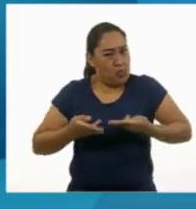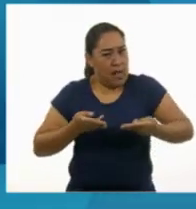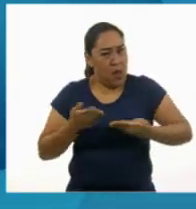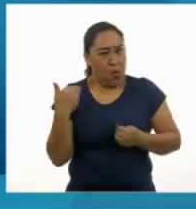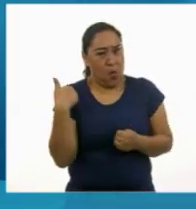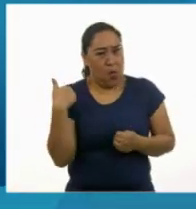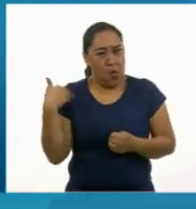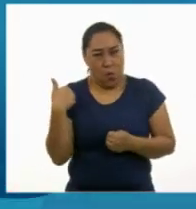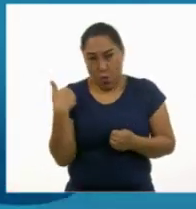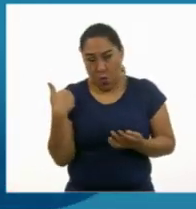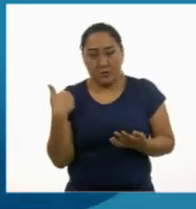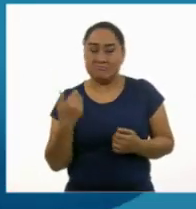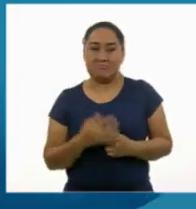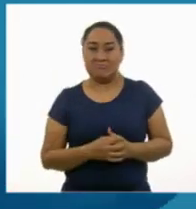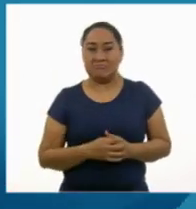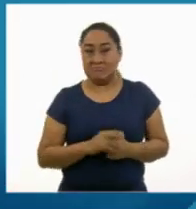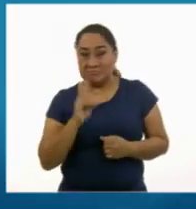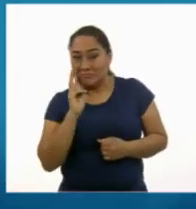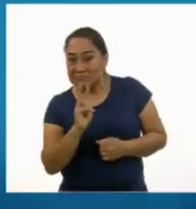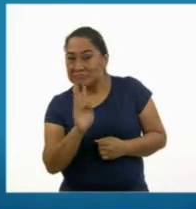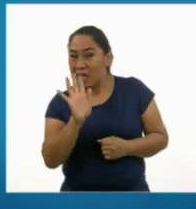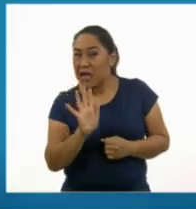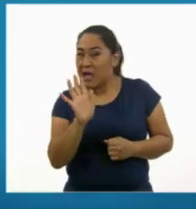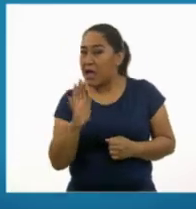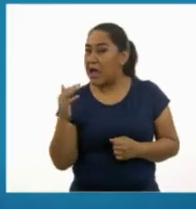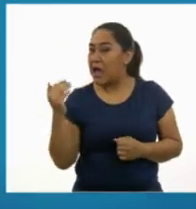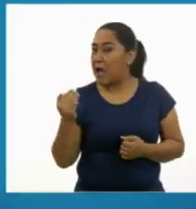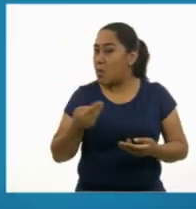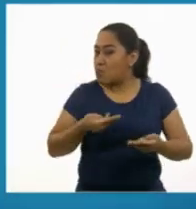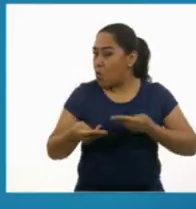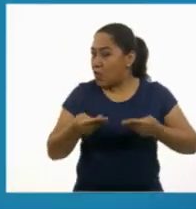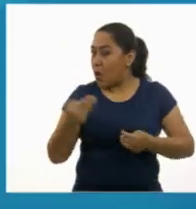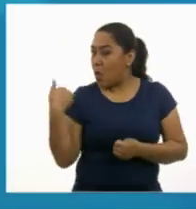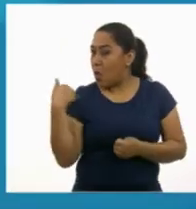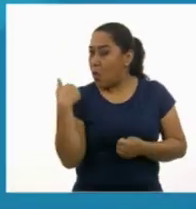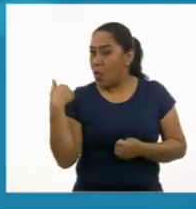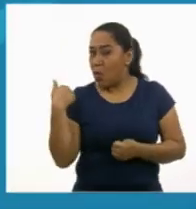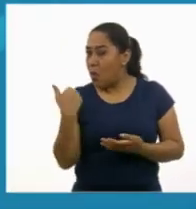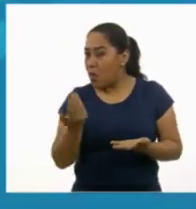¿Sguro? Parece una modelo. Sí.